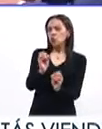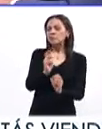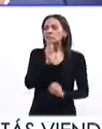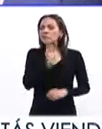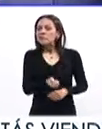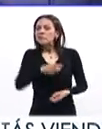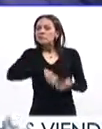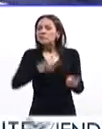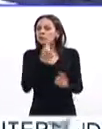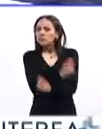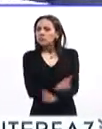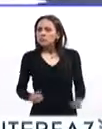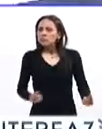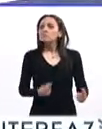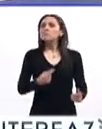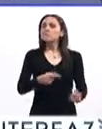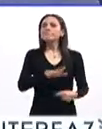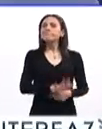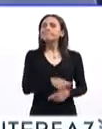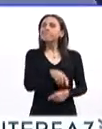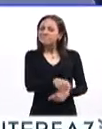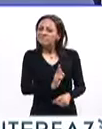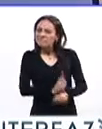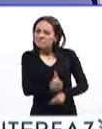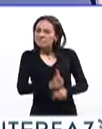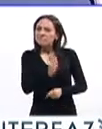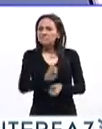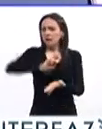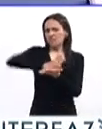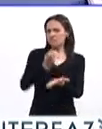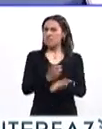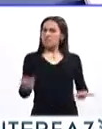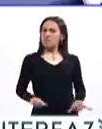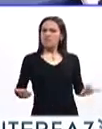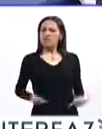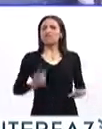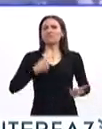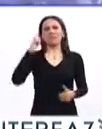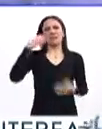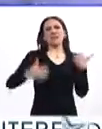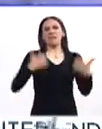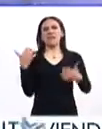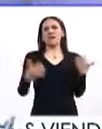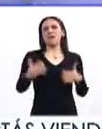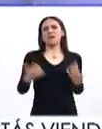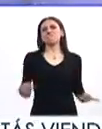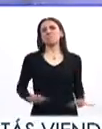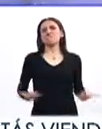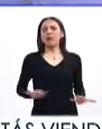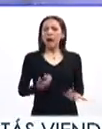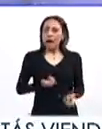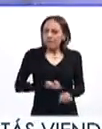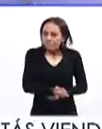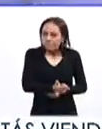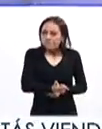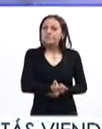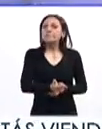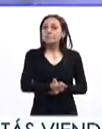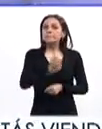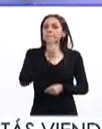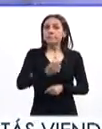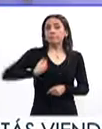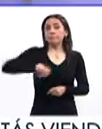a lo mejor lo que llamamos está haciendo berrinche o está enojado, alguna rabieta y es importante también estar presentes